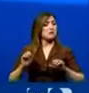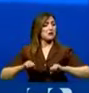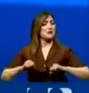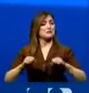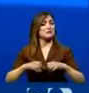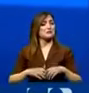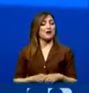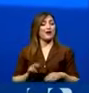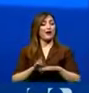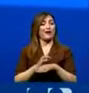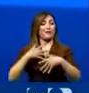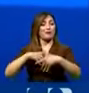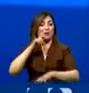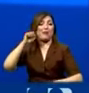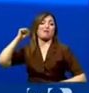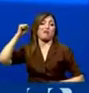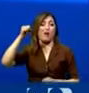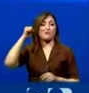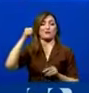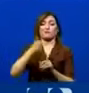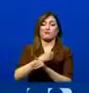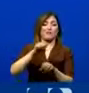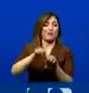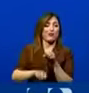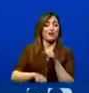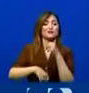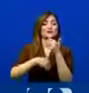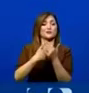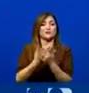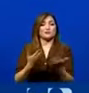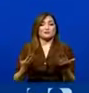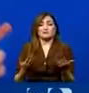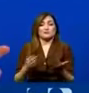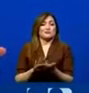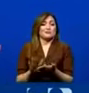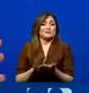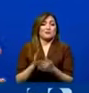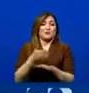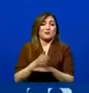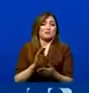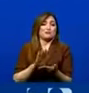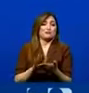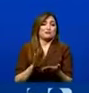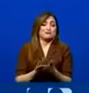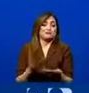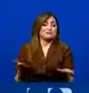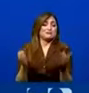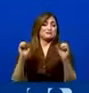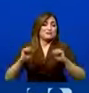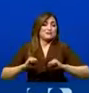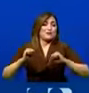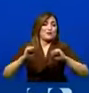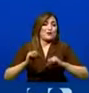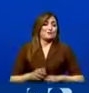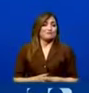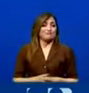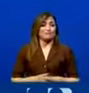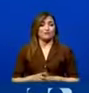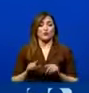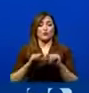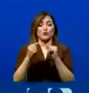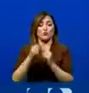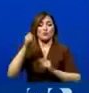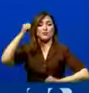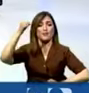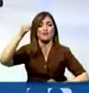utilizar cualquier argumento bajo el criterio de que existe una resistencia, un